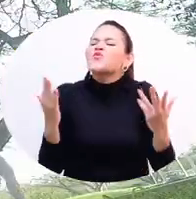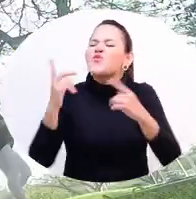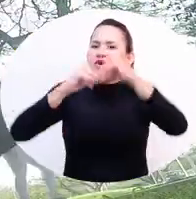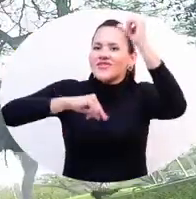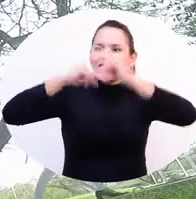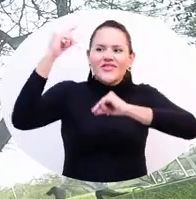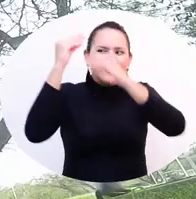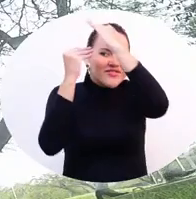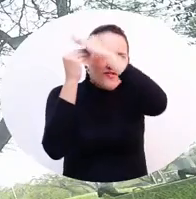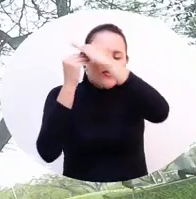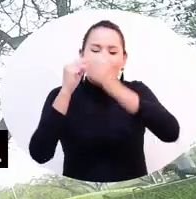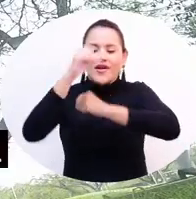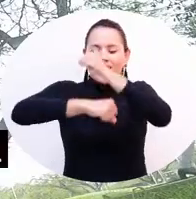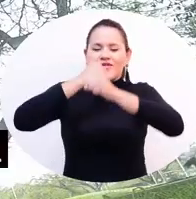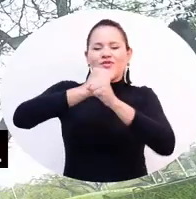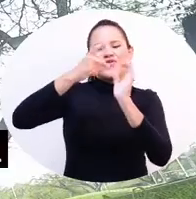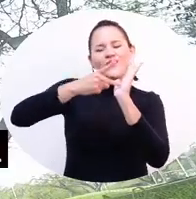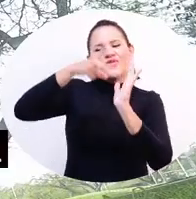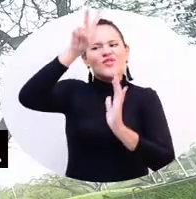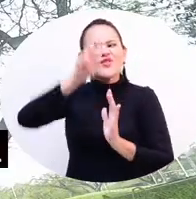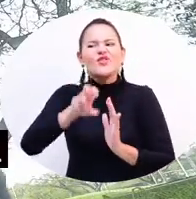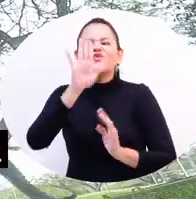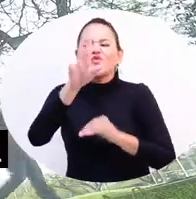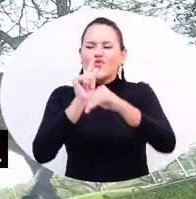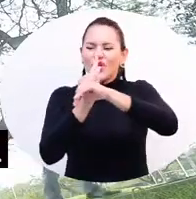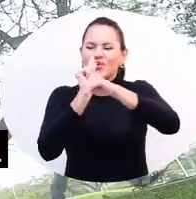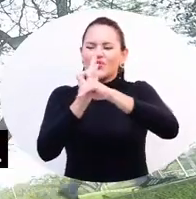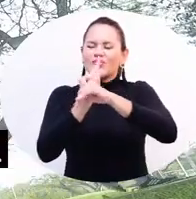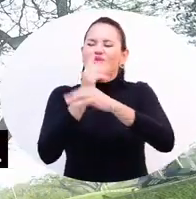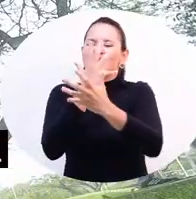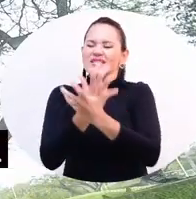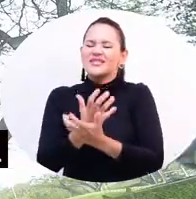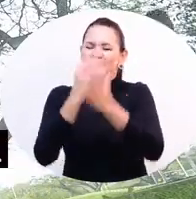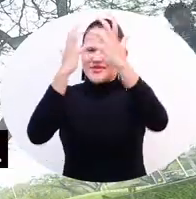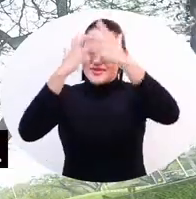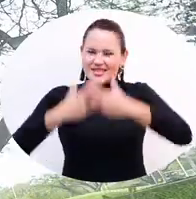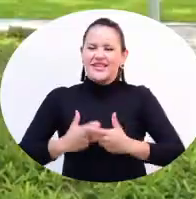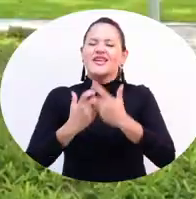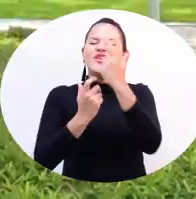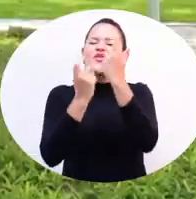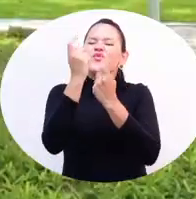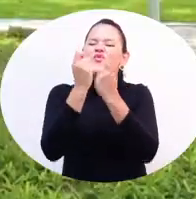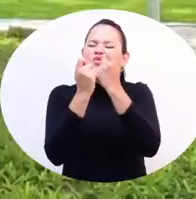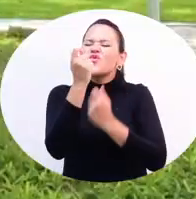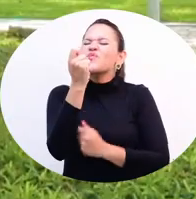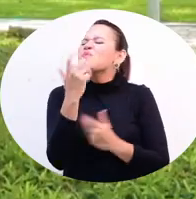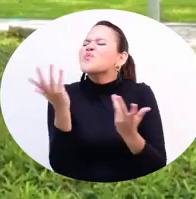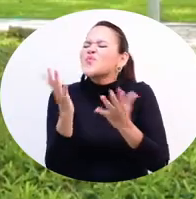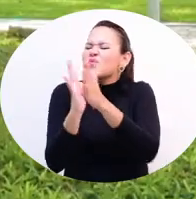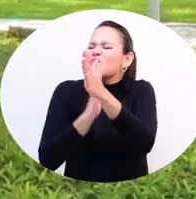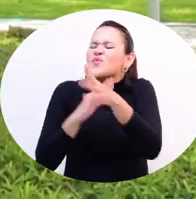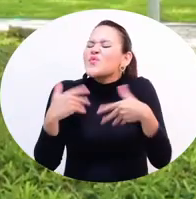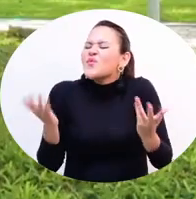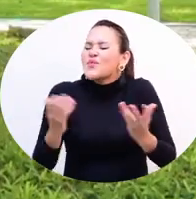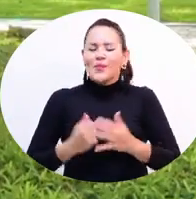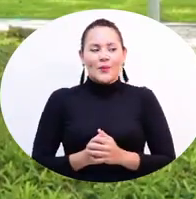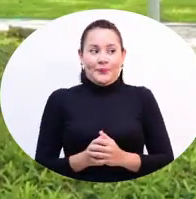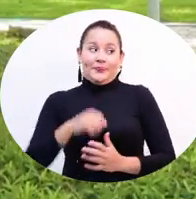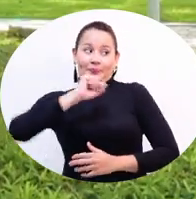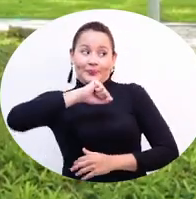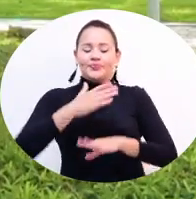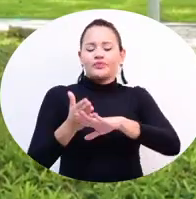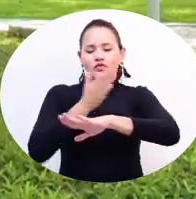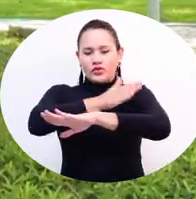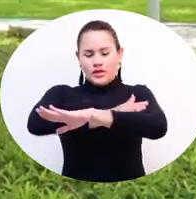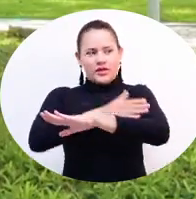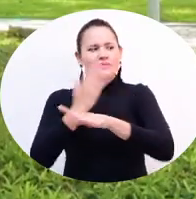Saber Pro Unimacdelena desde la Facultad de Ciencias Empresariales y Económicas. ¿Cómo te preparaste? ¿Cómo te fue? Pues yo